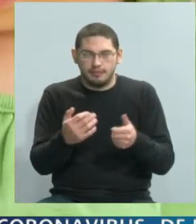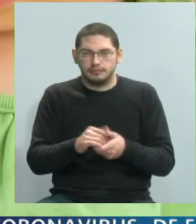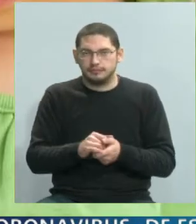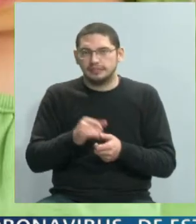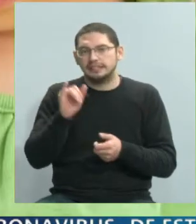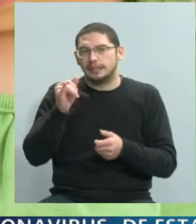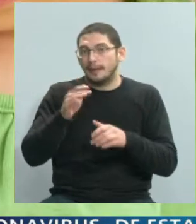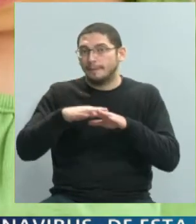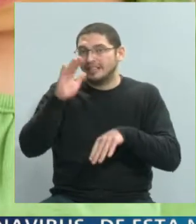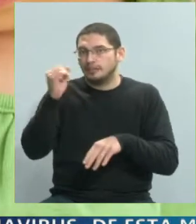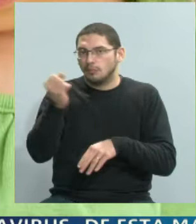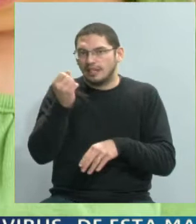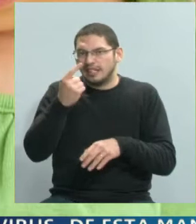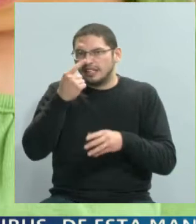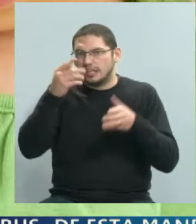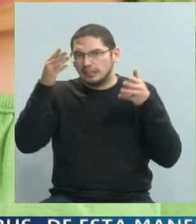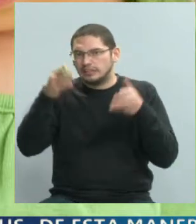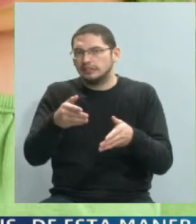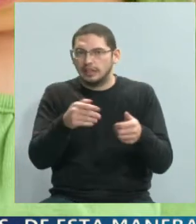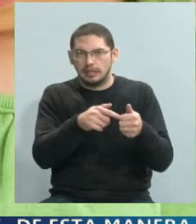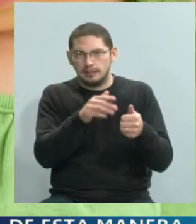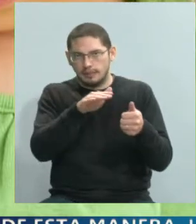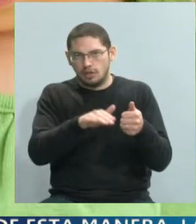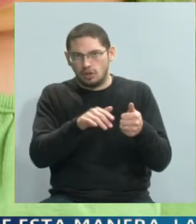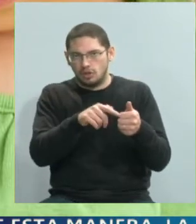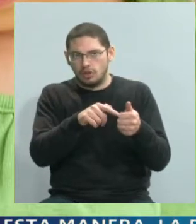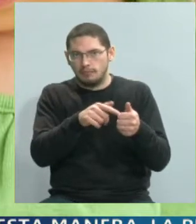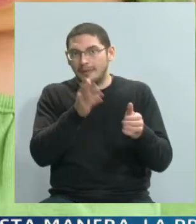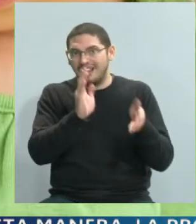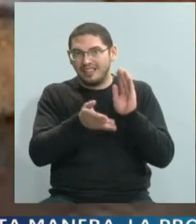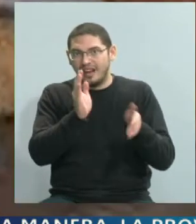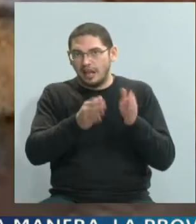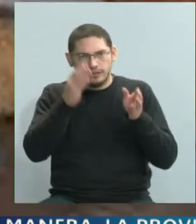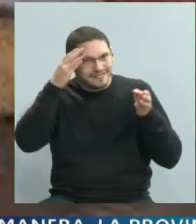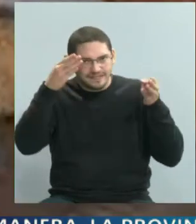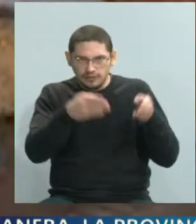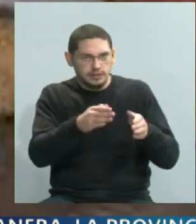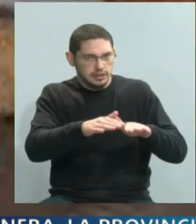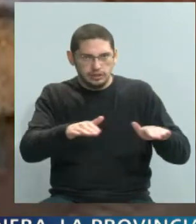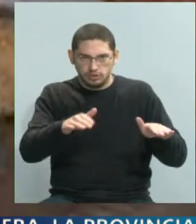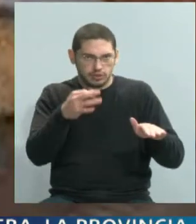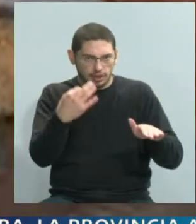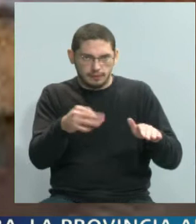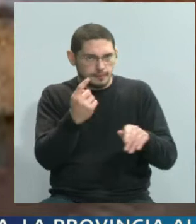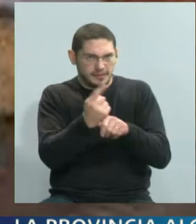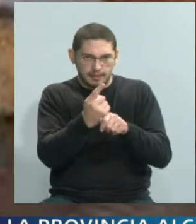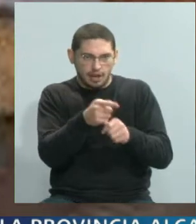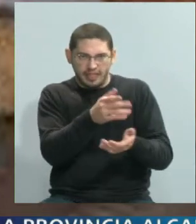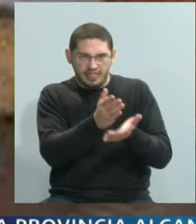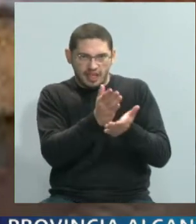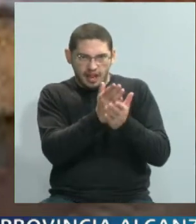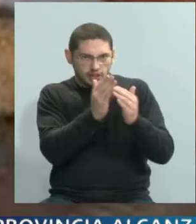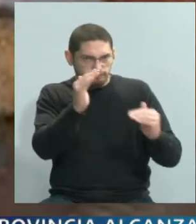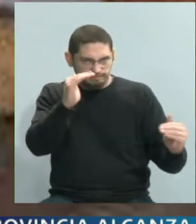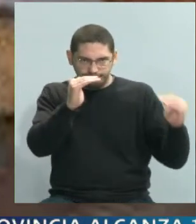interés superior acá está puesto sobre estos niños o niñas que están siendo maltratados, pero bueno, también es